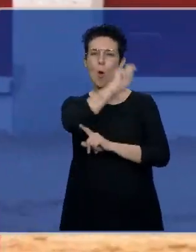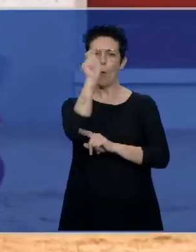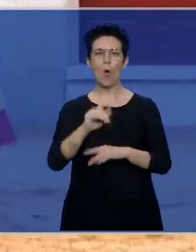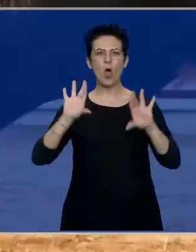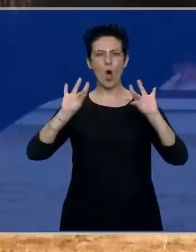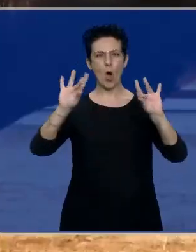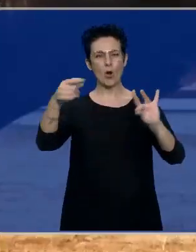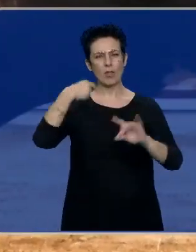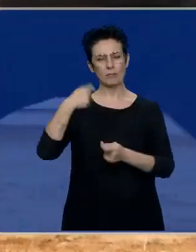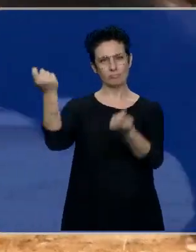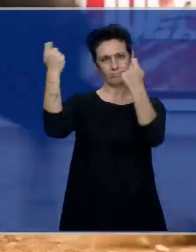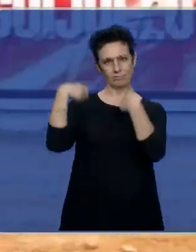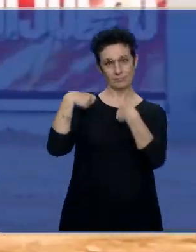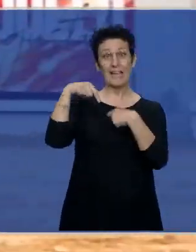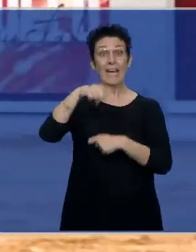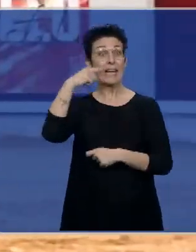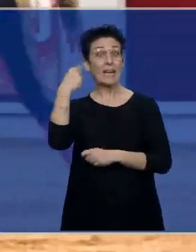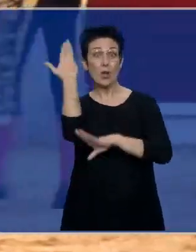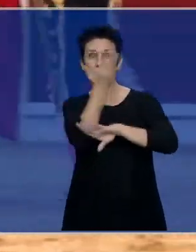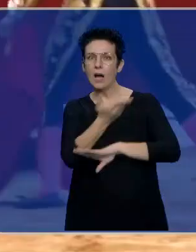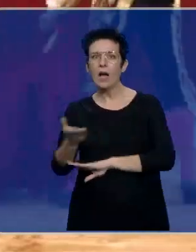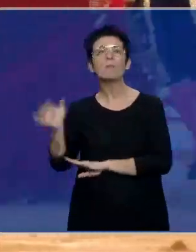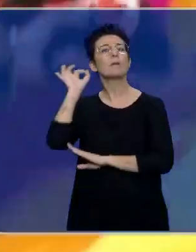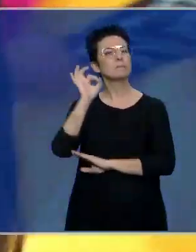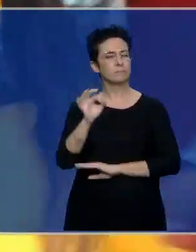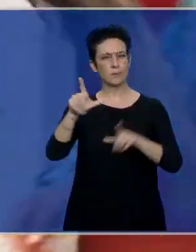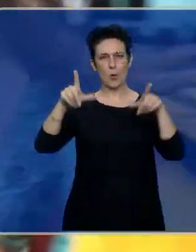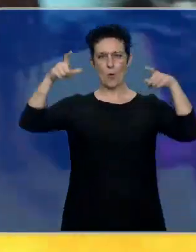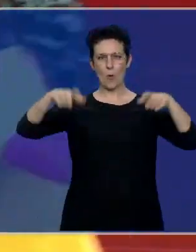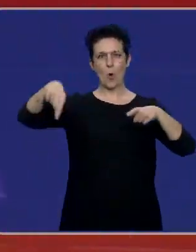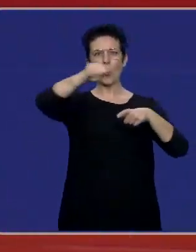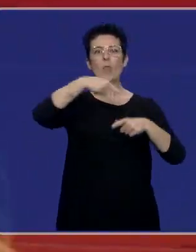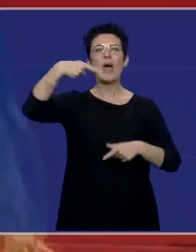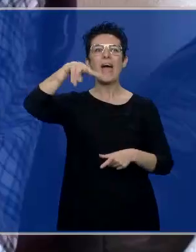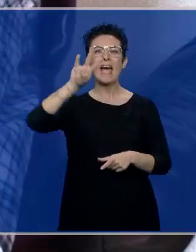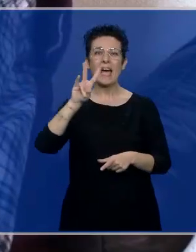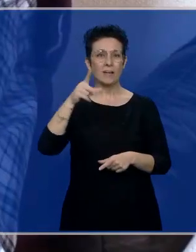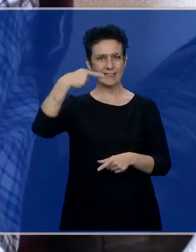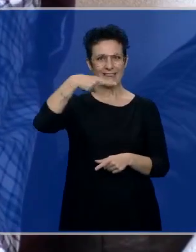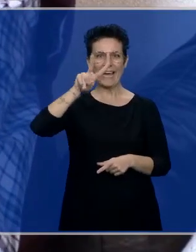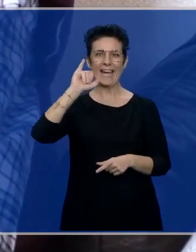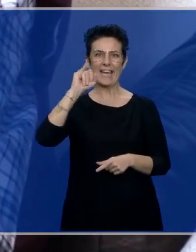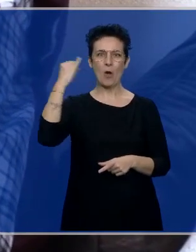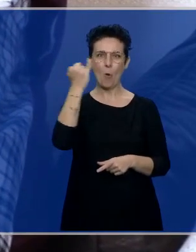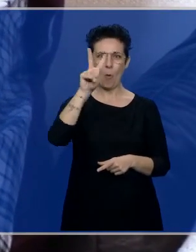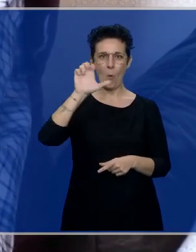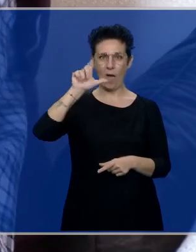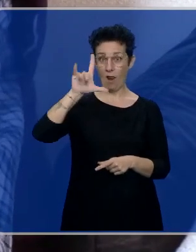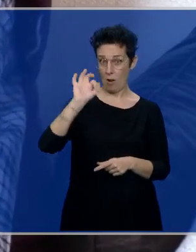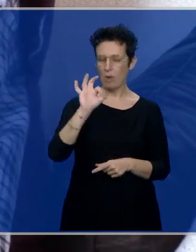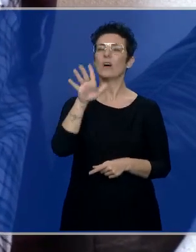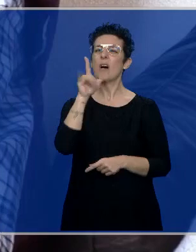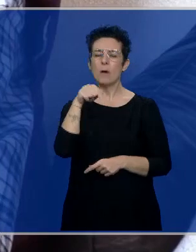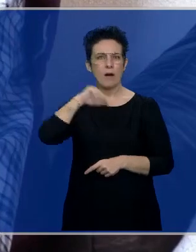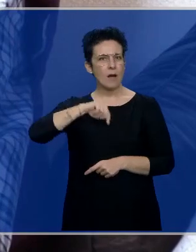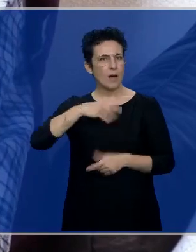alternativa el niño de la capea en esencia sobre el ruedo de Guijuelo. Para mí ha sido una satisfacción enorme porque de